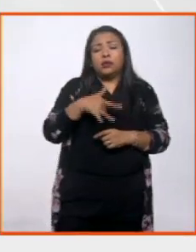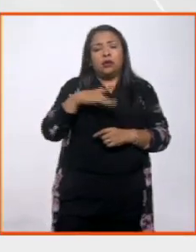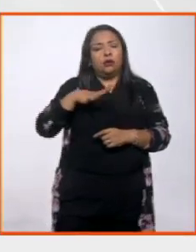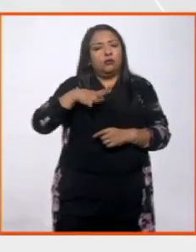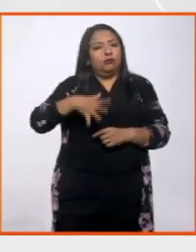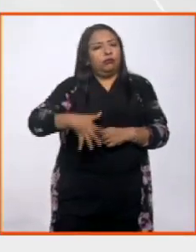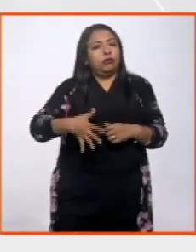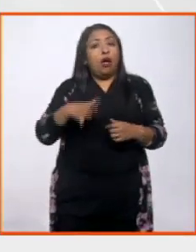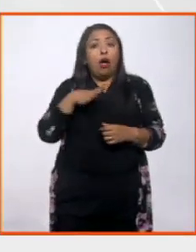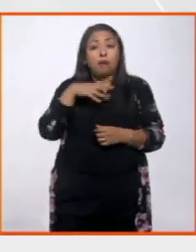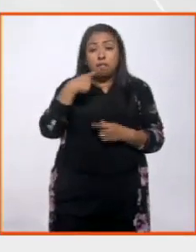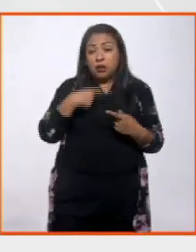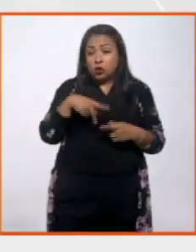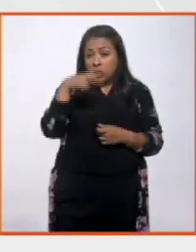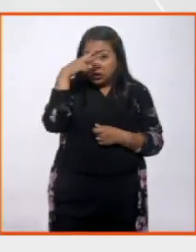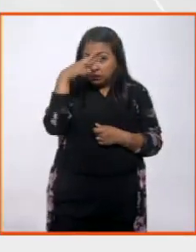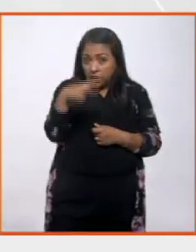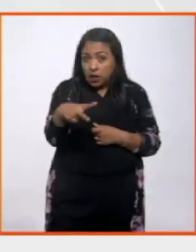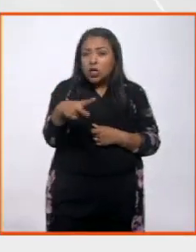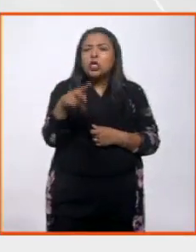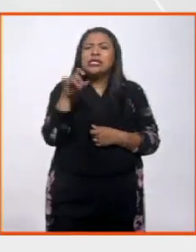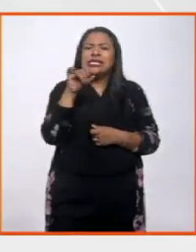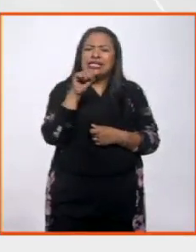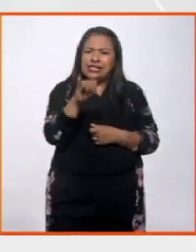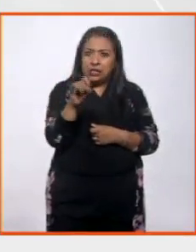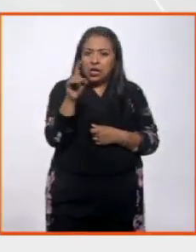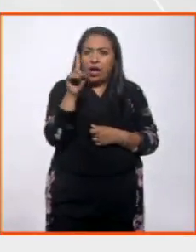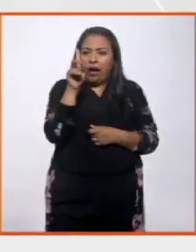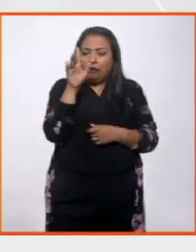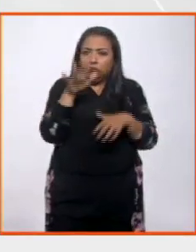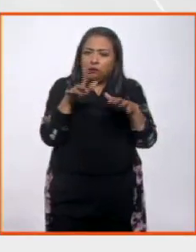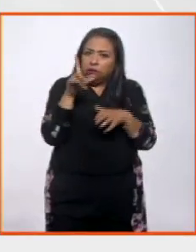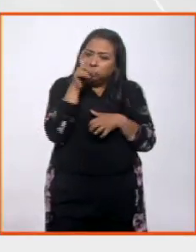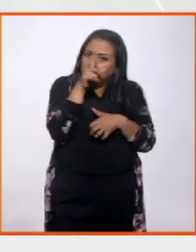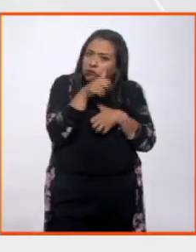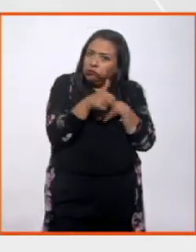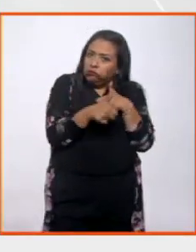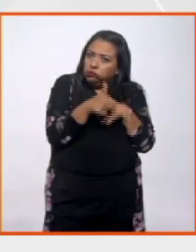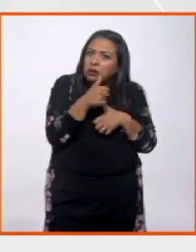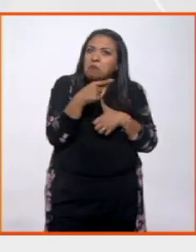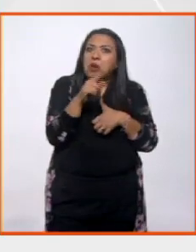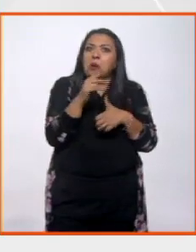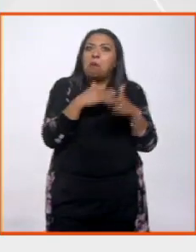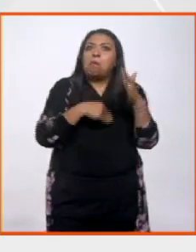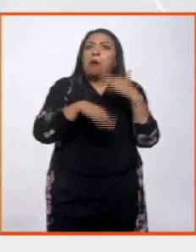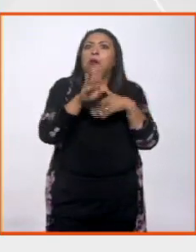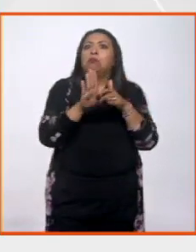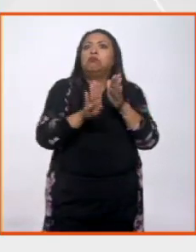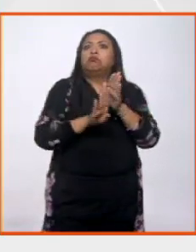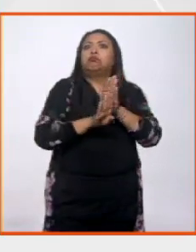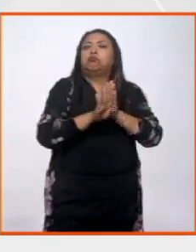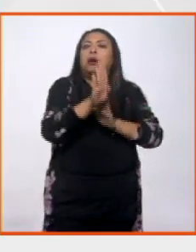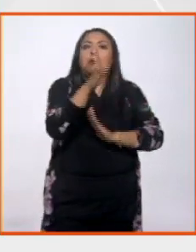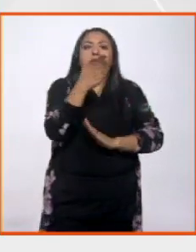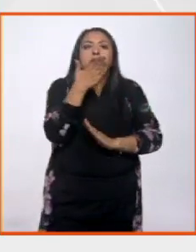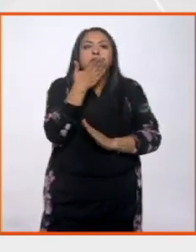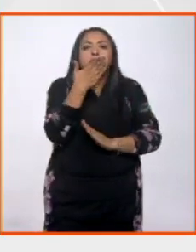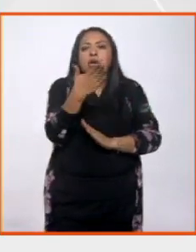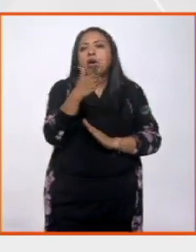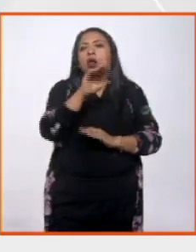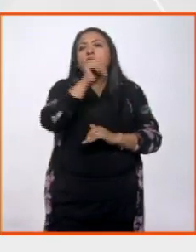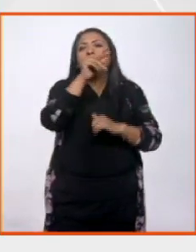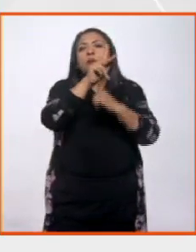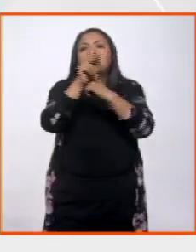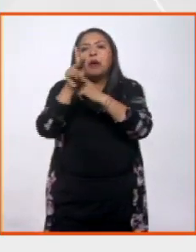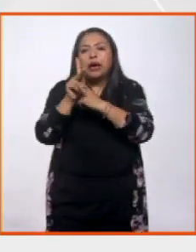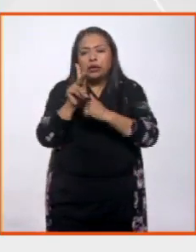nosotros que existan mexicanos que sí con dificultades en muchas ocasiones, pero que la están haciendo, pero la están armando muy, muy bien en otros